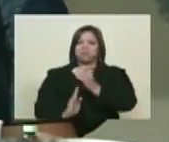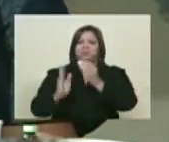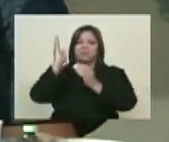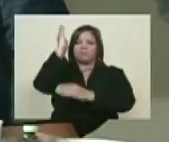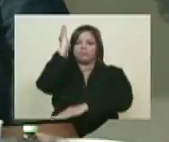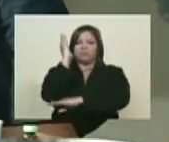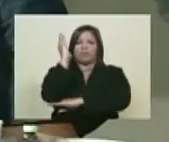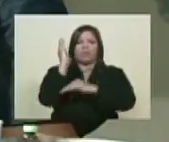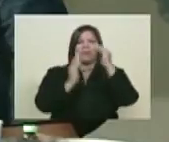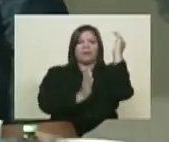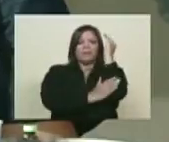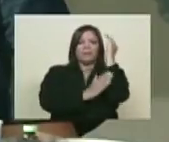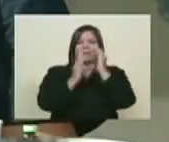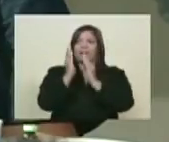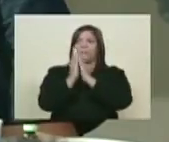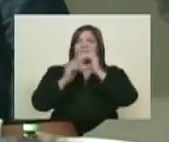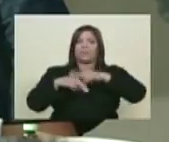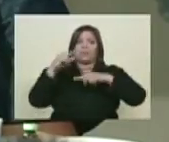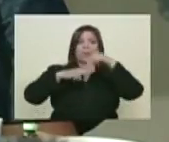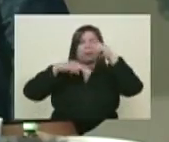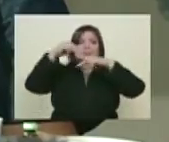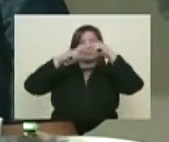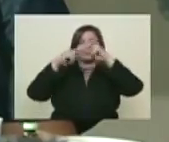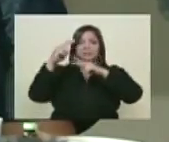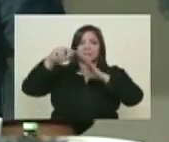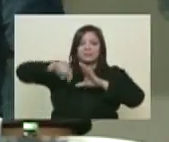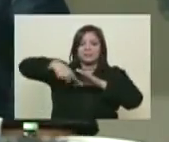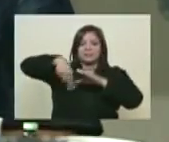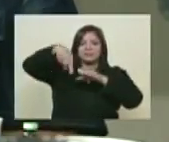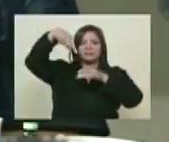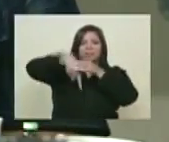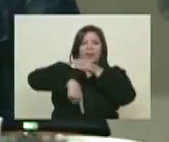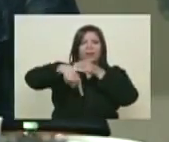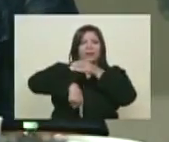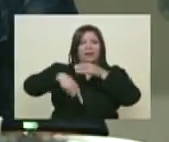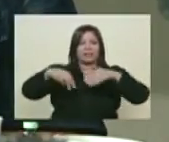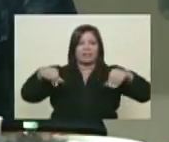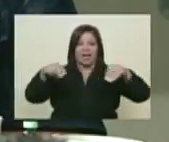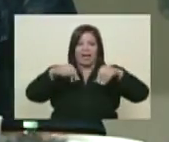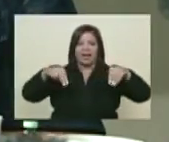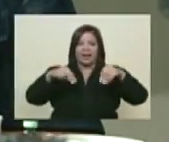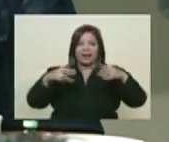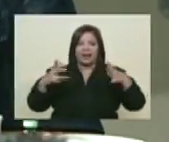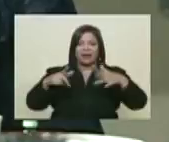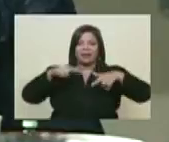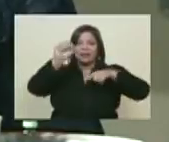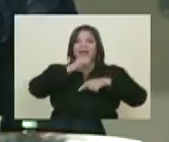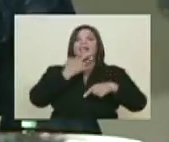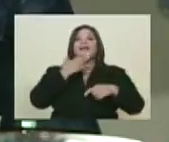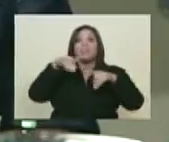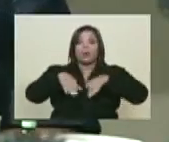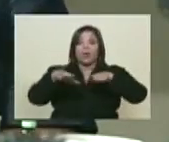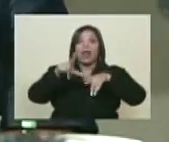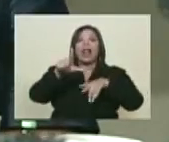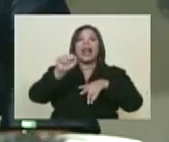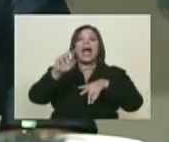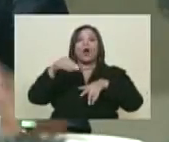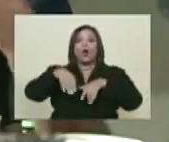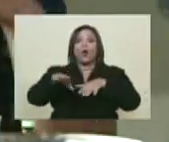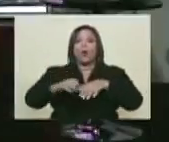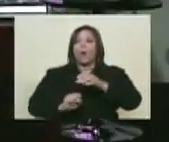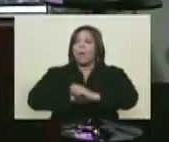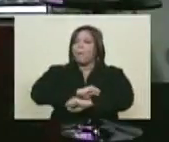tres pies y empezó a perforar la tierra. Y ahí en la zona del sur del lago se escuchaban grandes